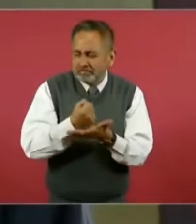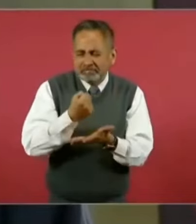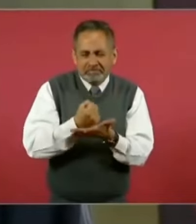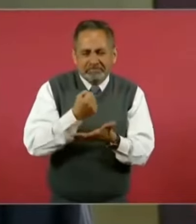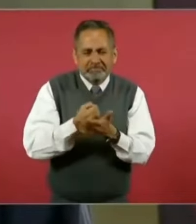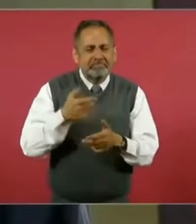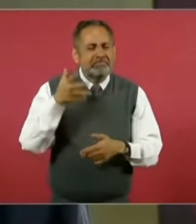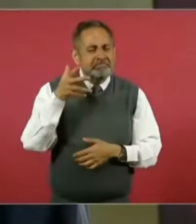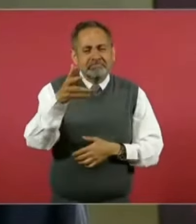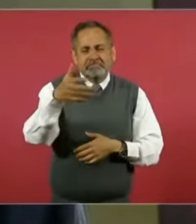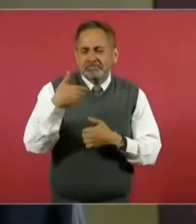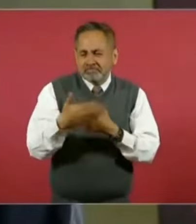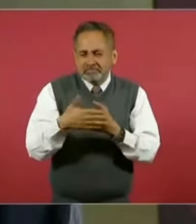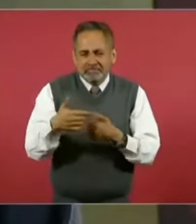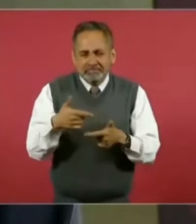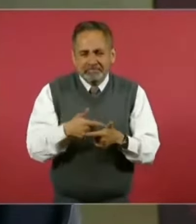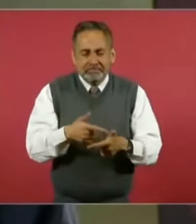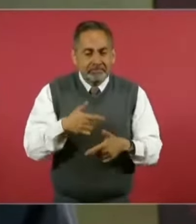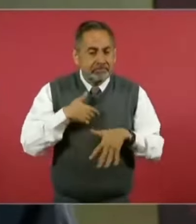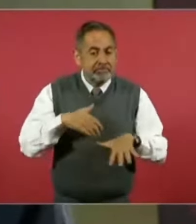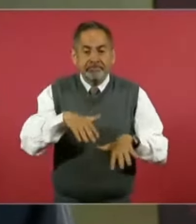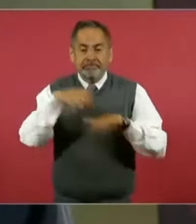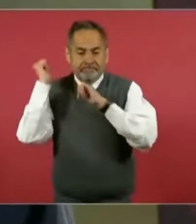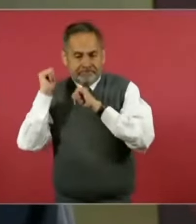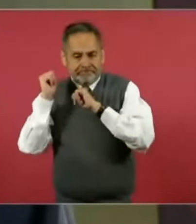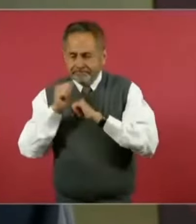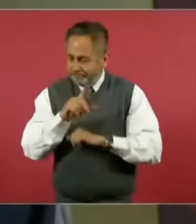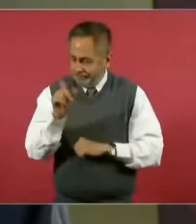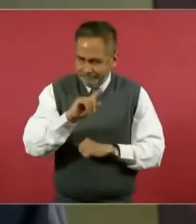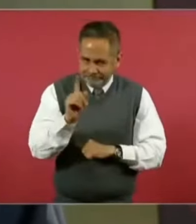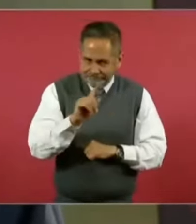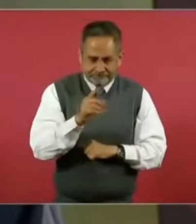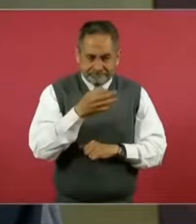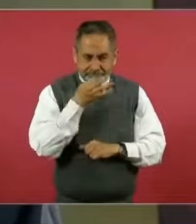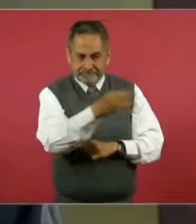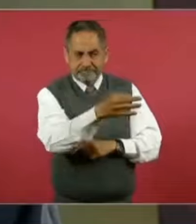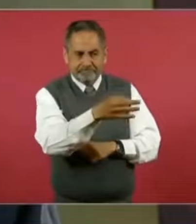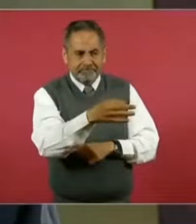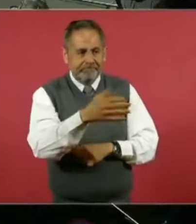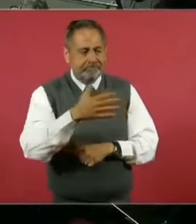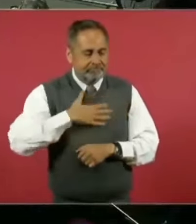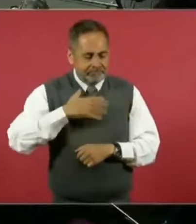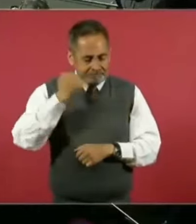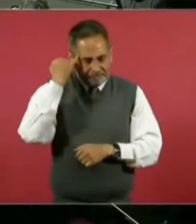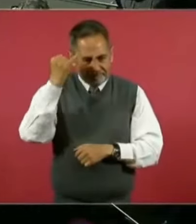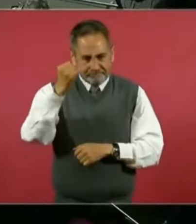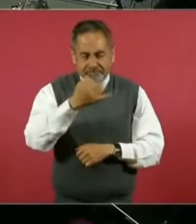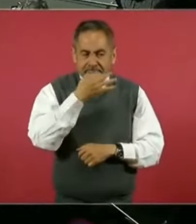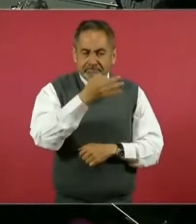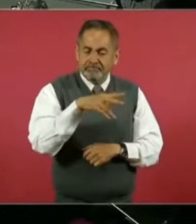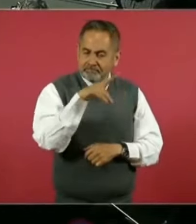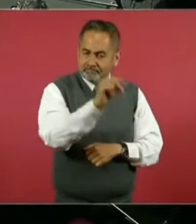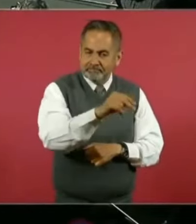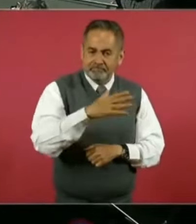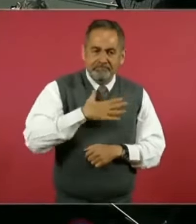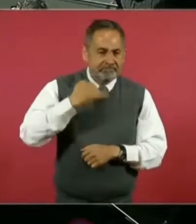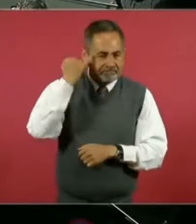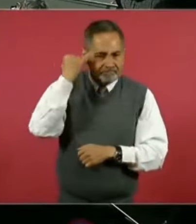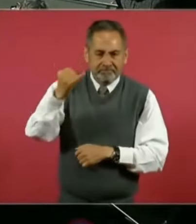Y antes de irme quería fijar mi postura. Cuando